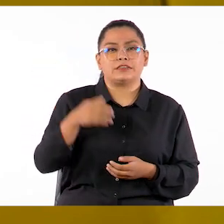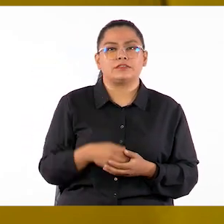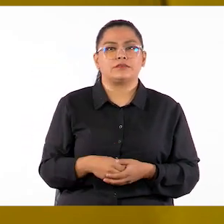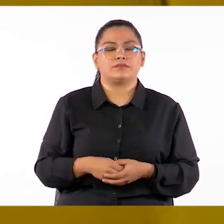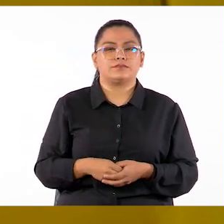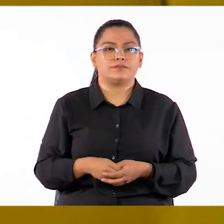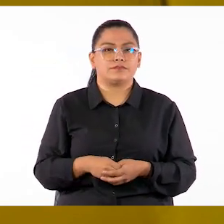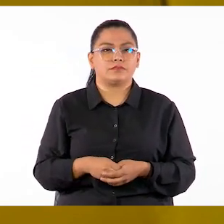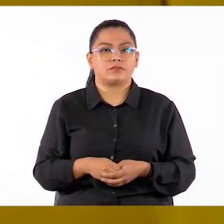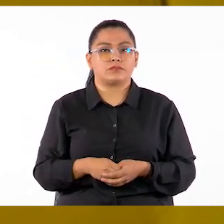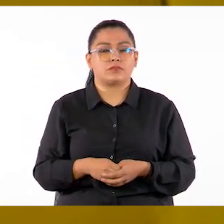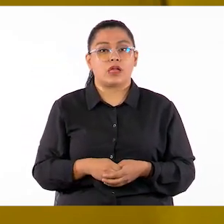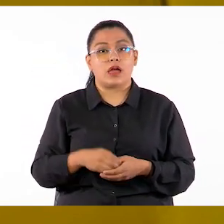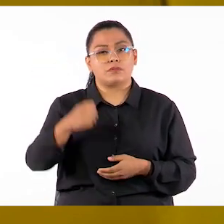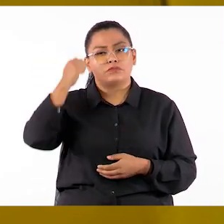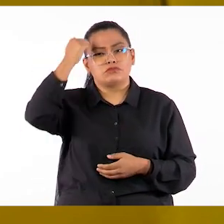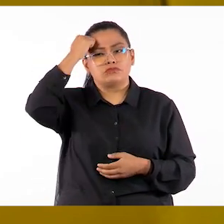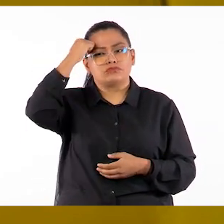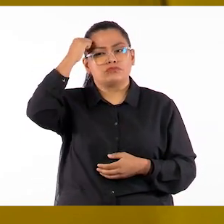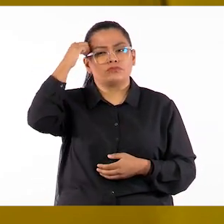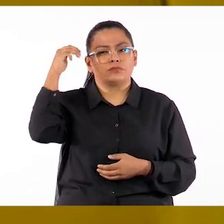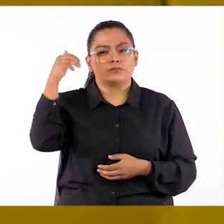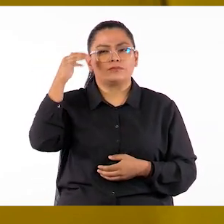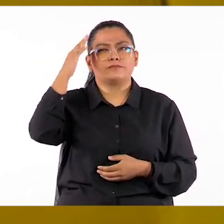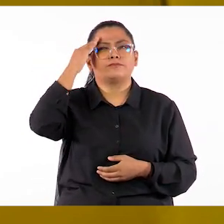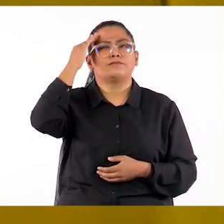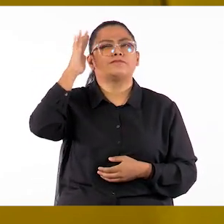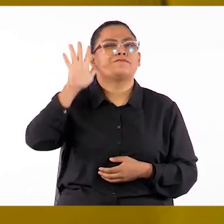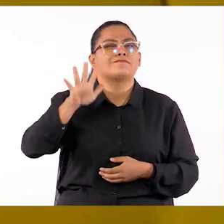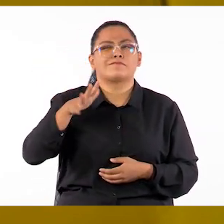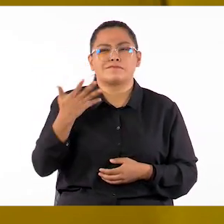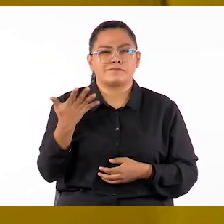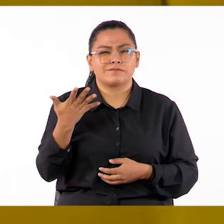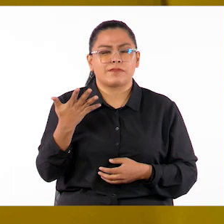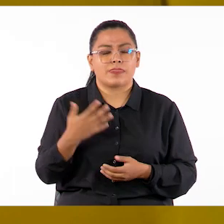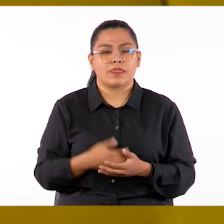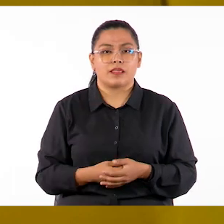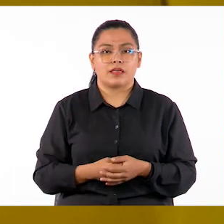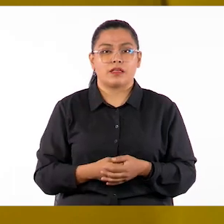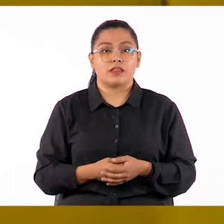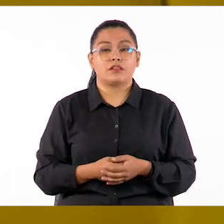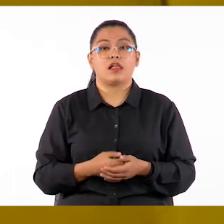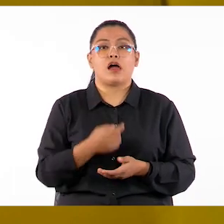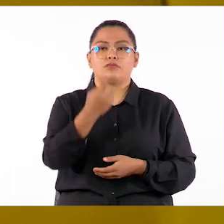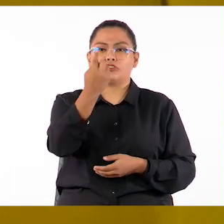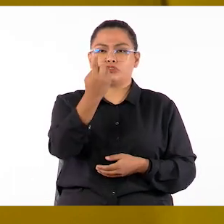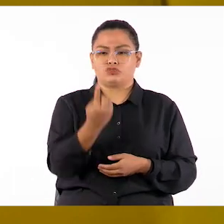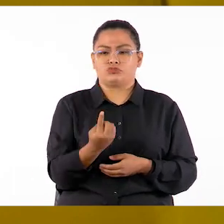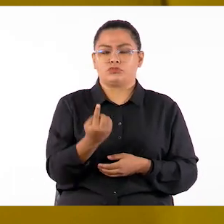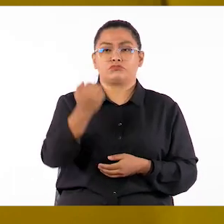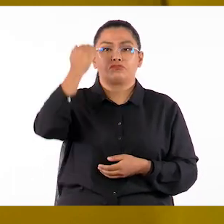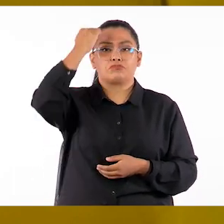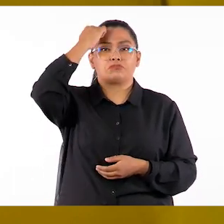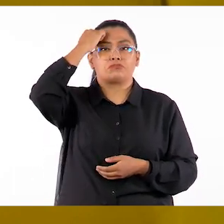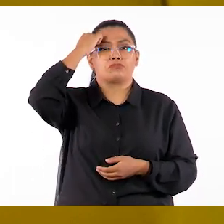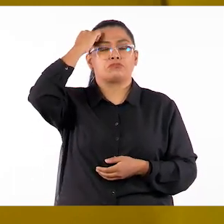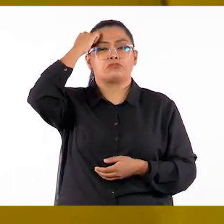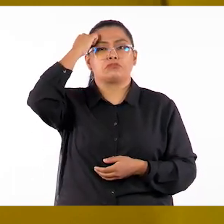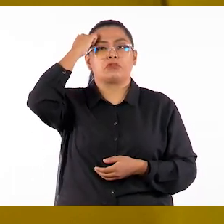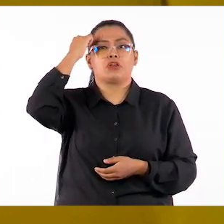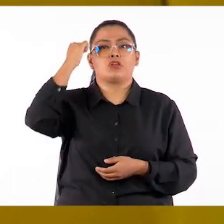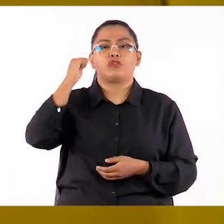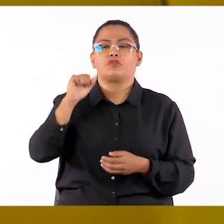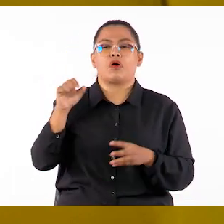que sabemos sobre el aprendizaje y la enseñanza? Sabemos que el que aprende no está aprendiendo e incorporando